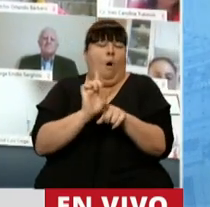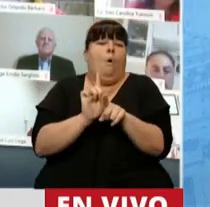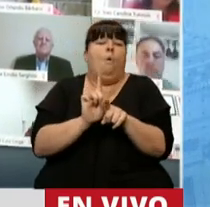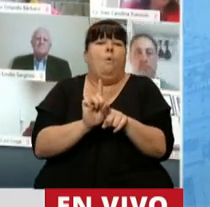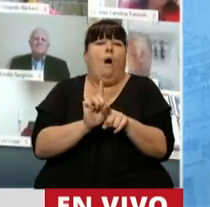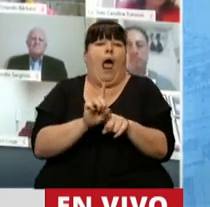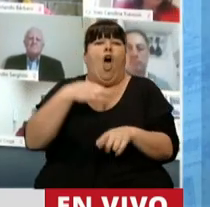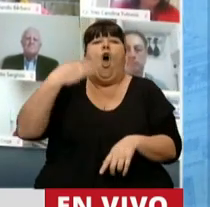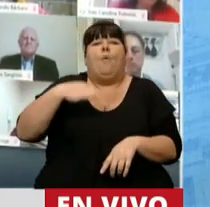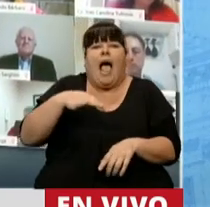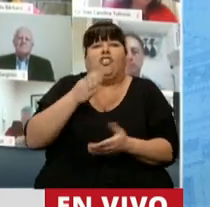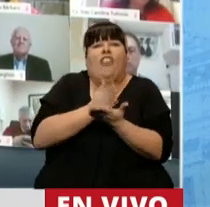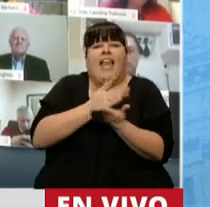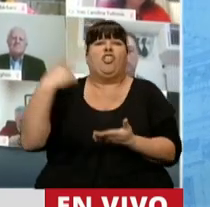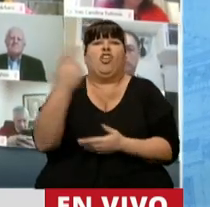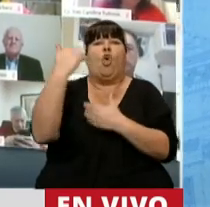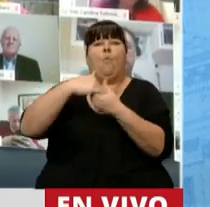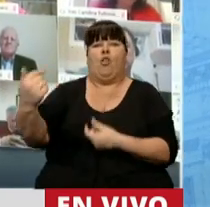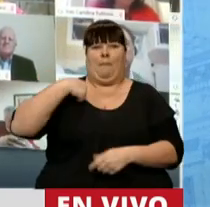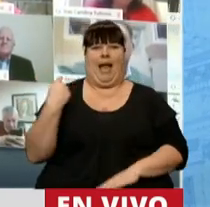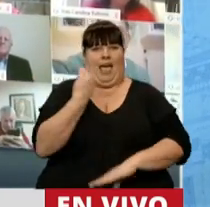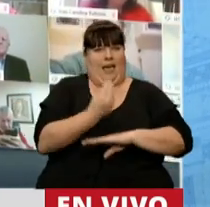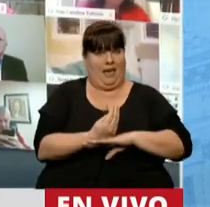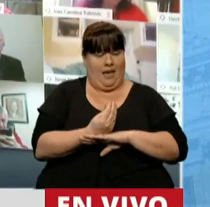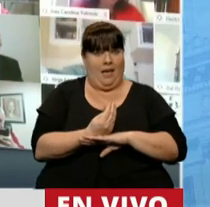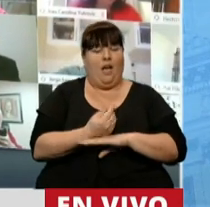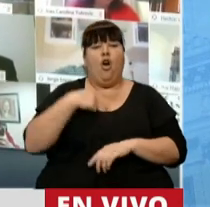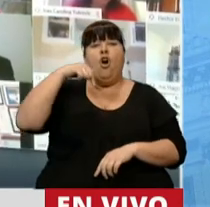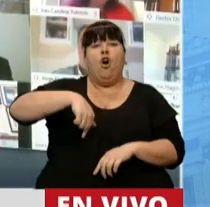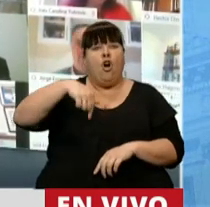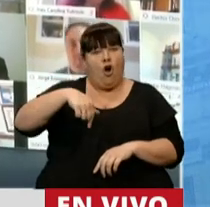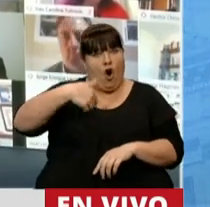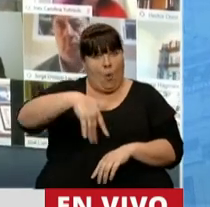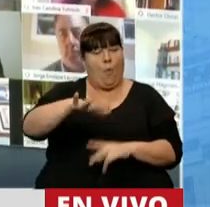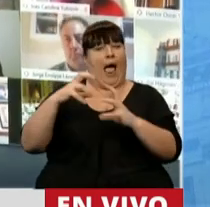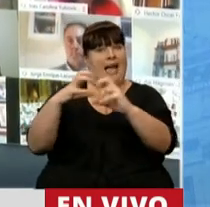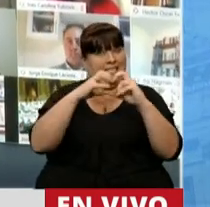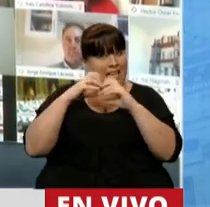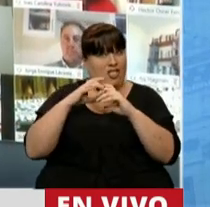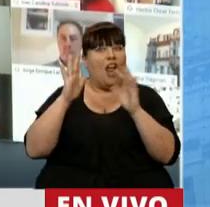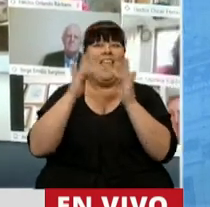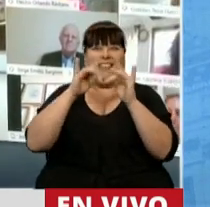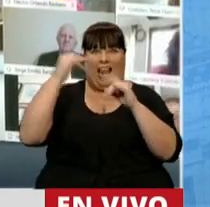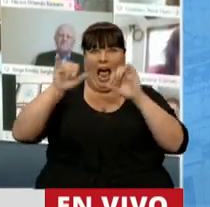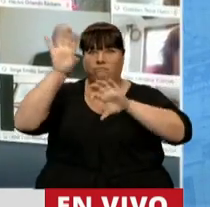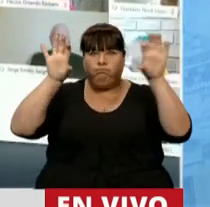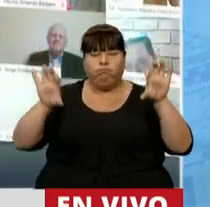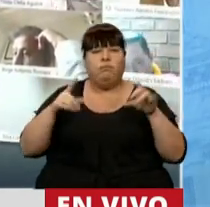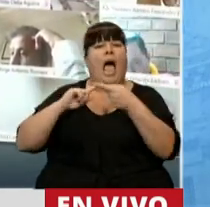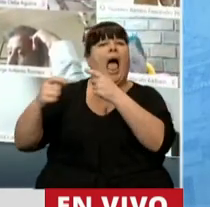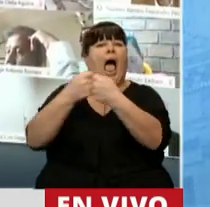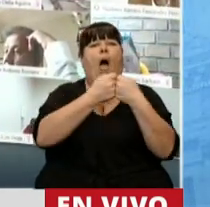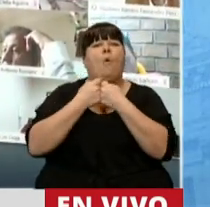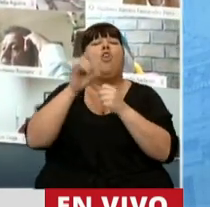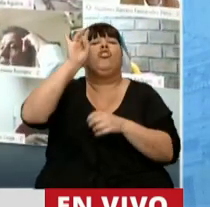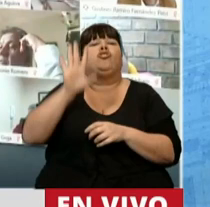potestades de quienes me han votado para estar acá. Y es que hoy vamos a tener una sesión virtual con un acuerdo